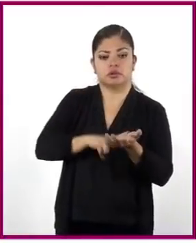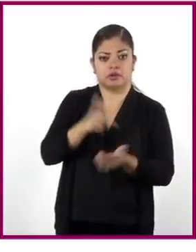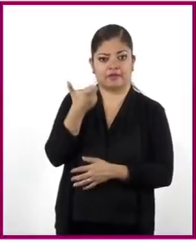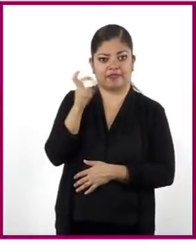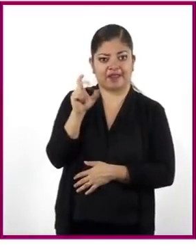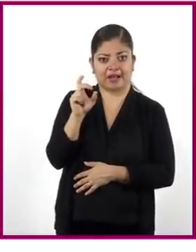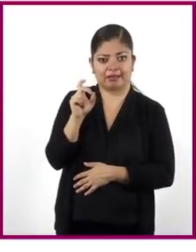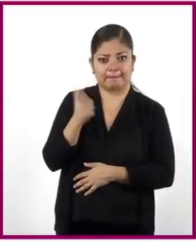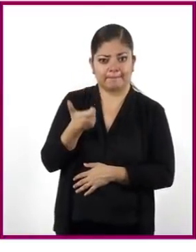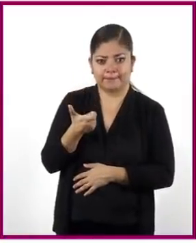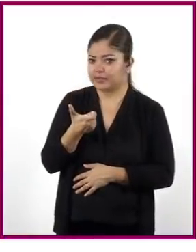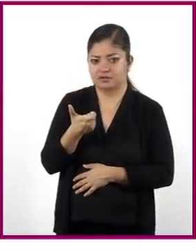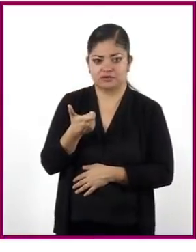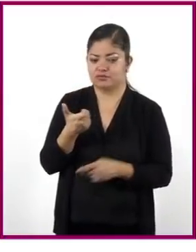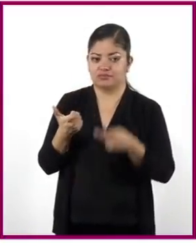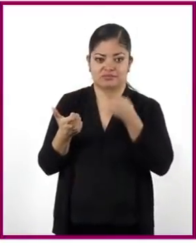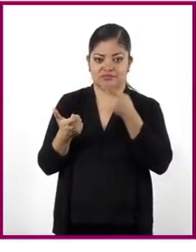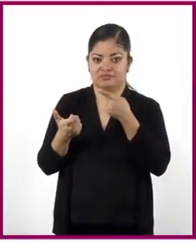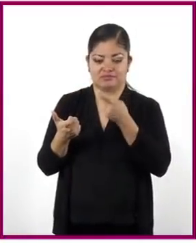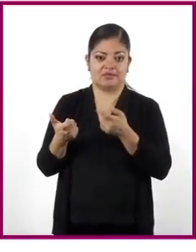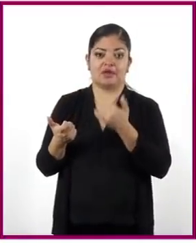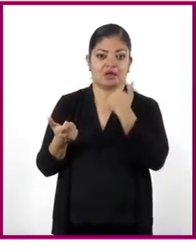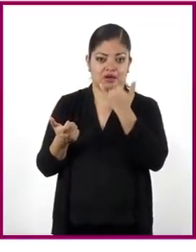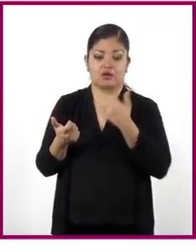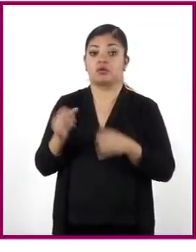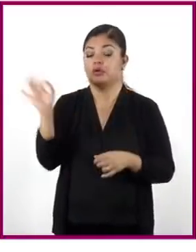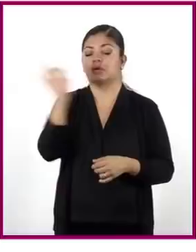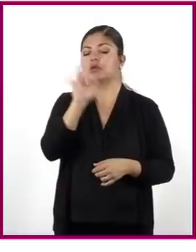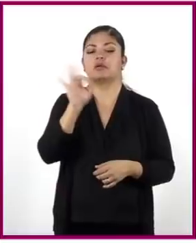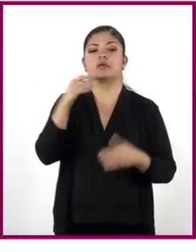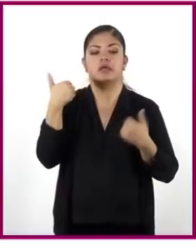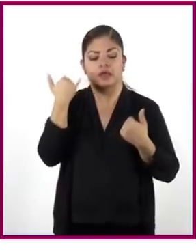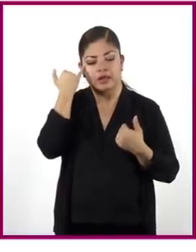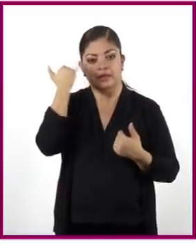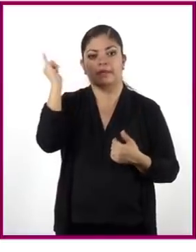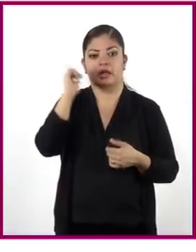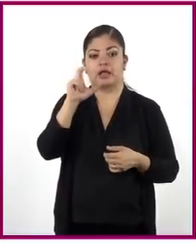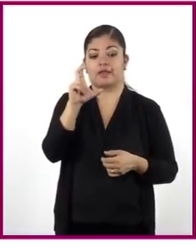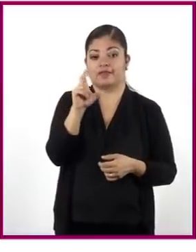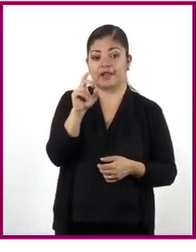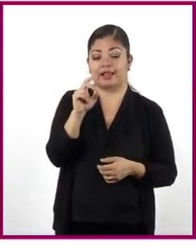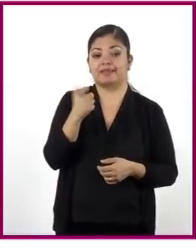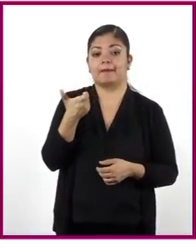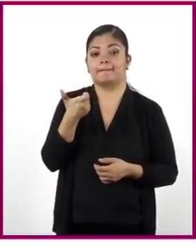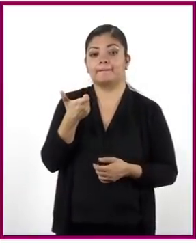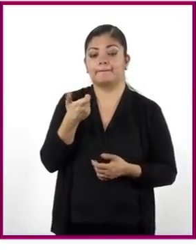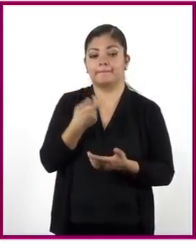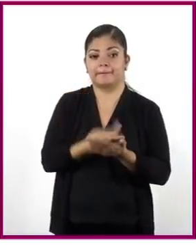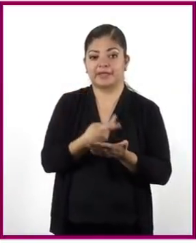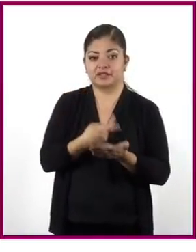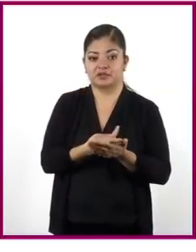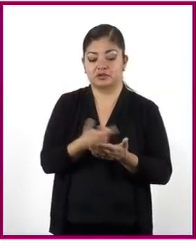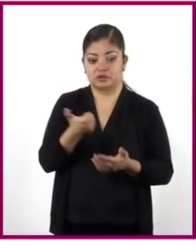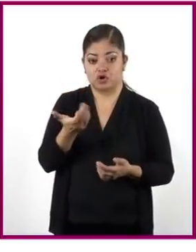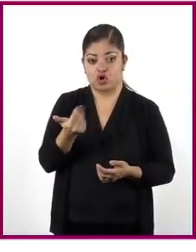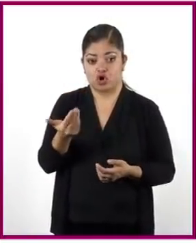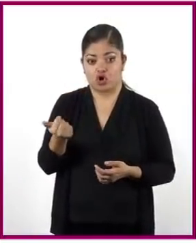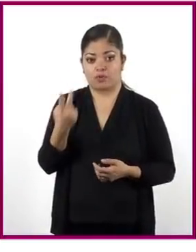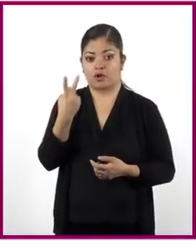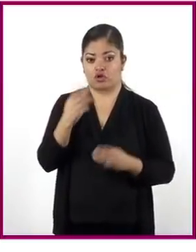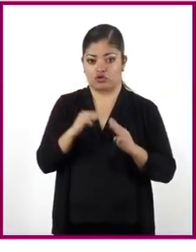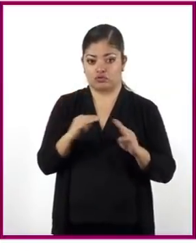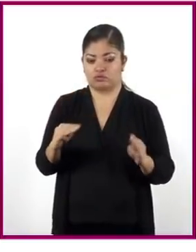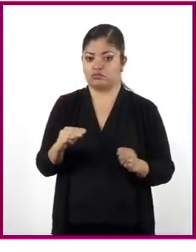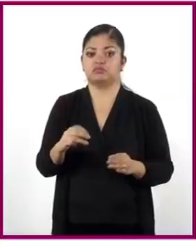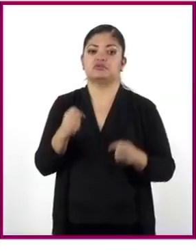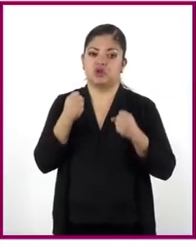metros de cercado, como lo dice la primera opción. De hecho, si fueran 30 pesos los que se cobran por 2 metros,